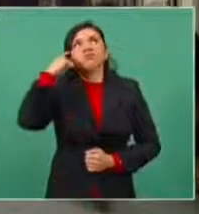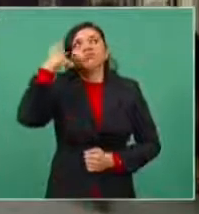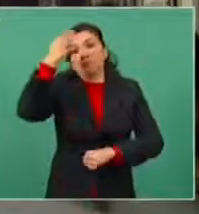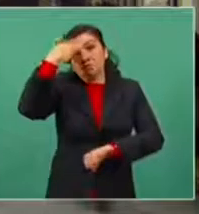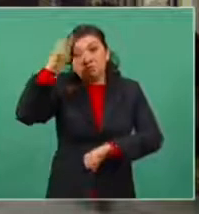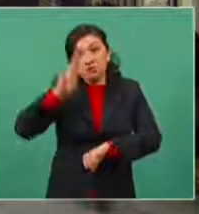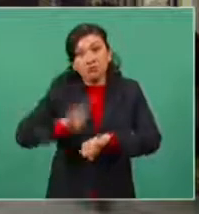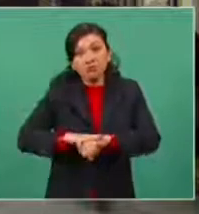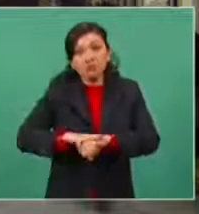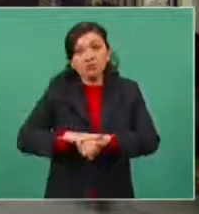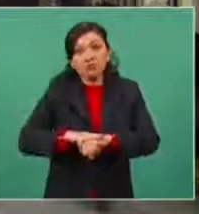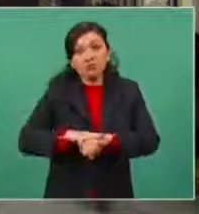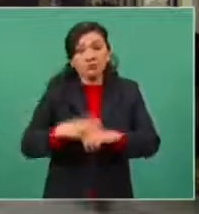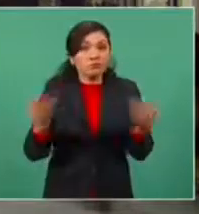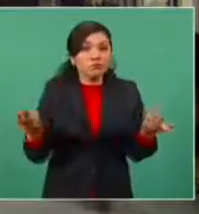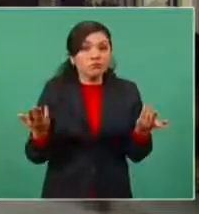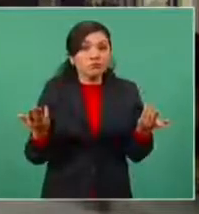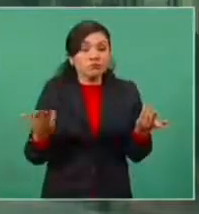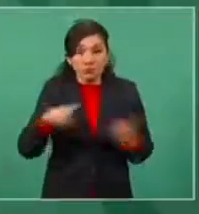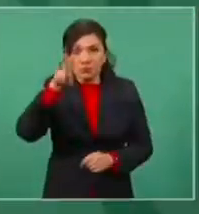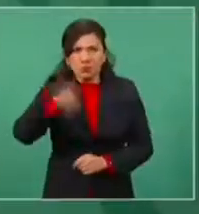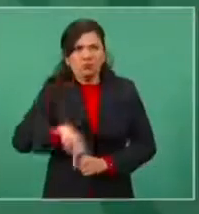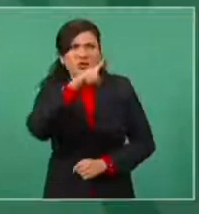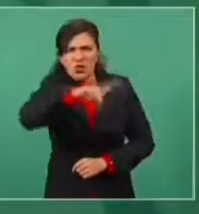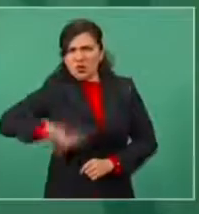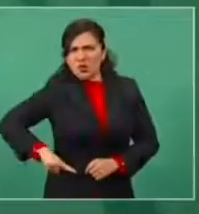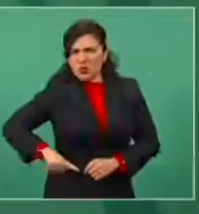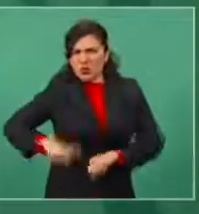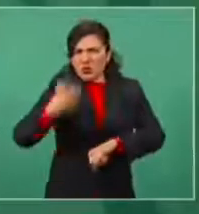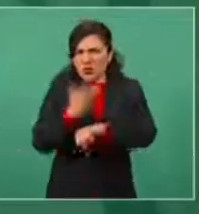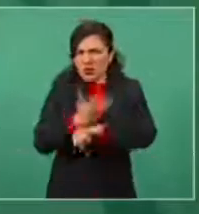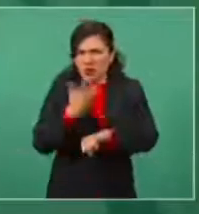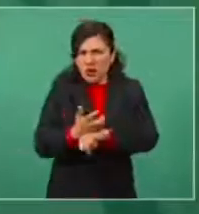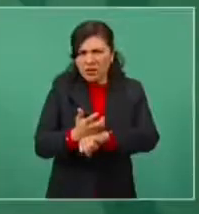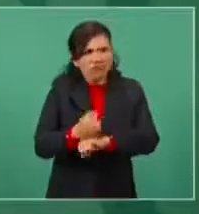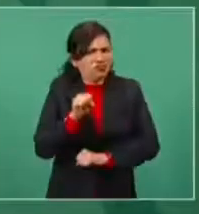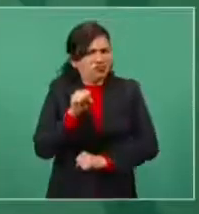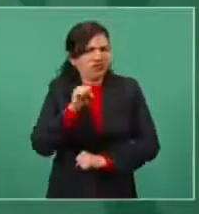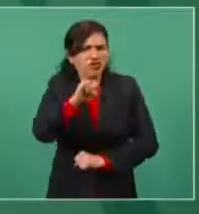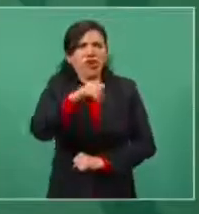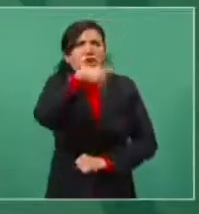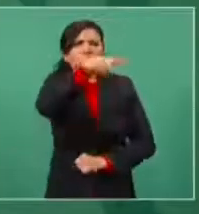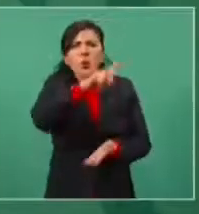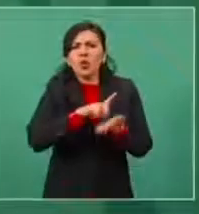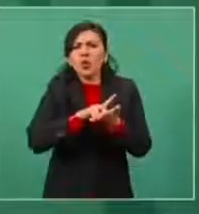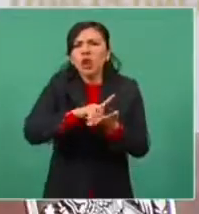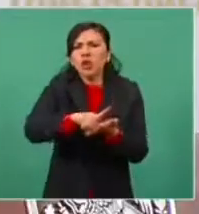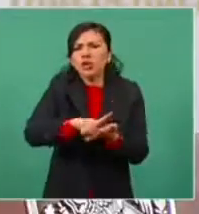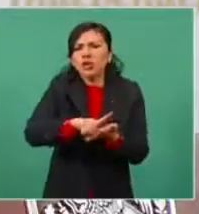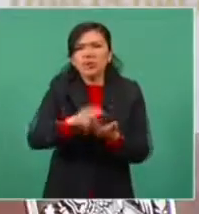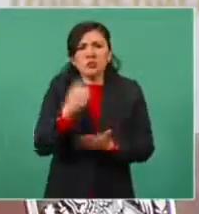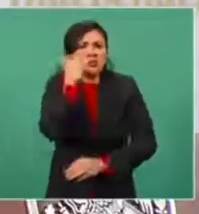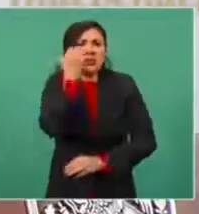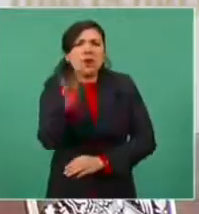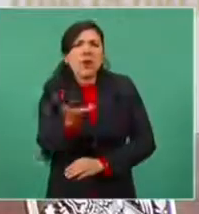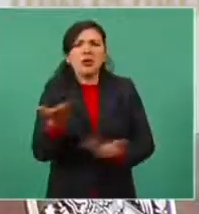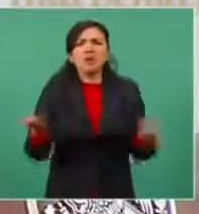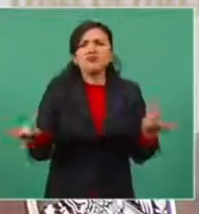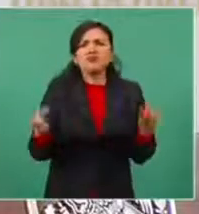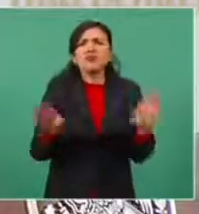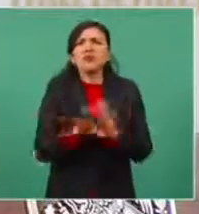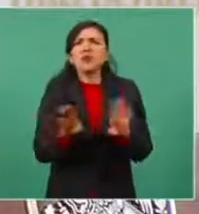y desde luego que el gobierno de Estados Unidos tiene todo su derecho a